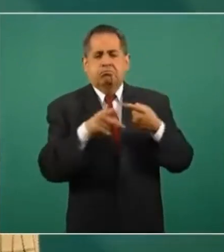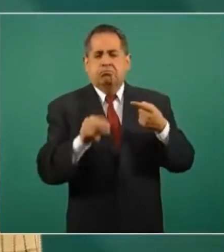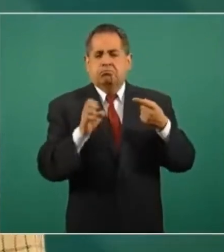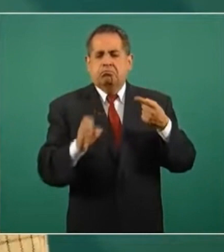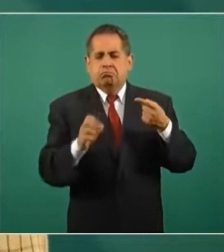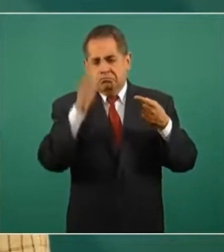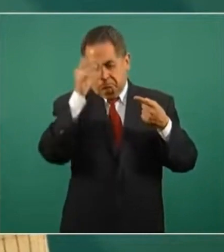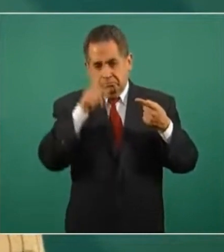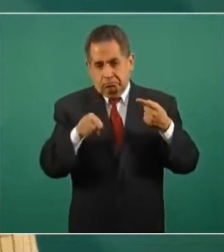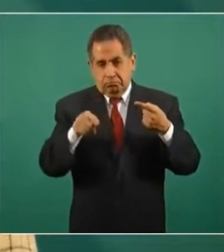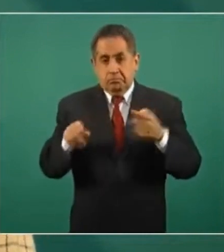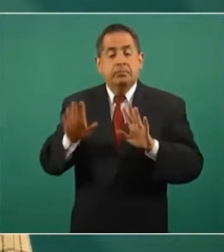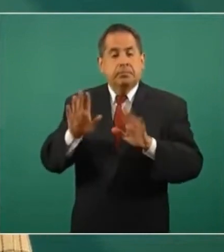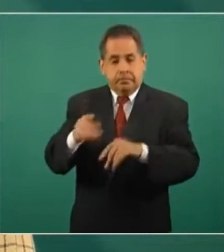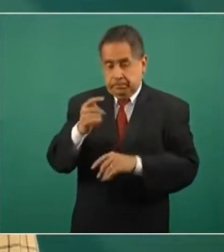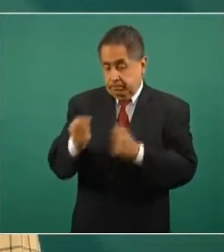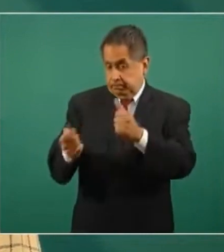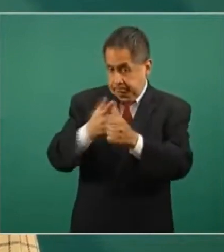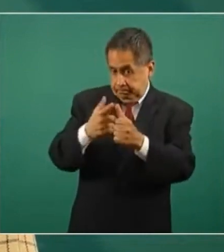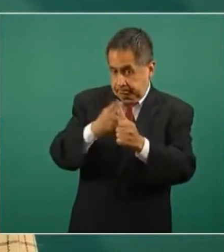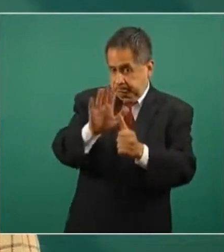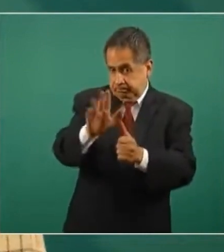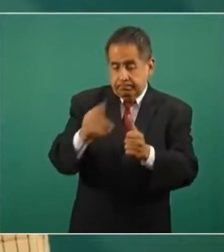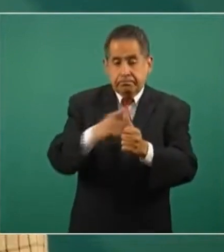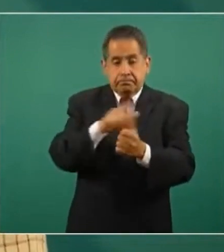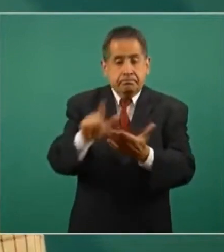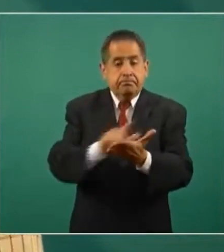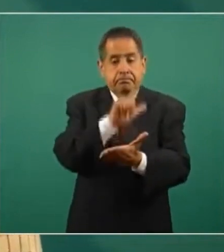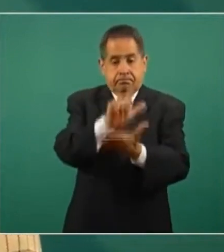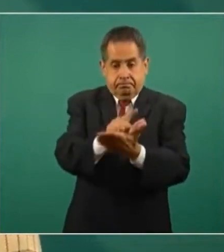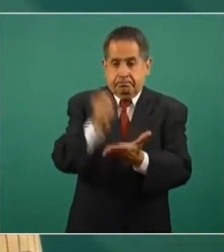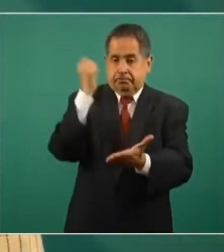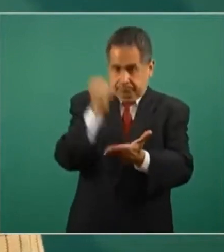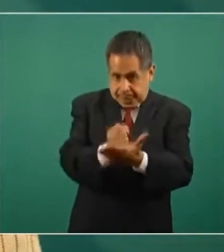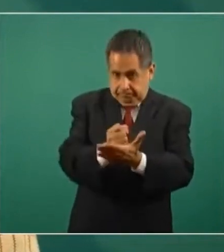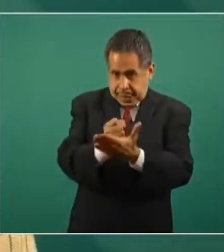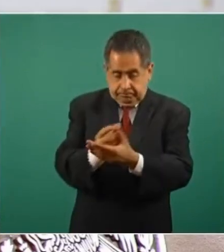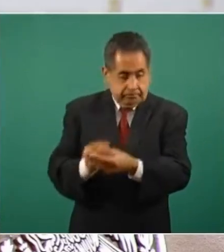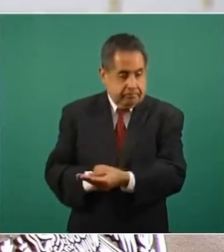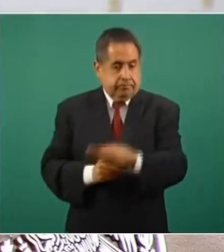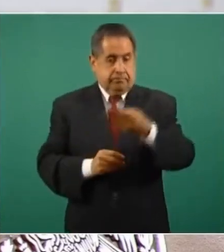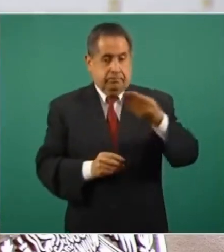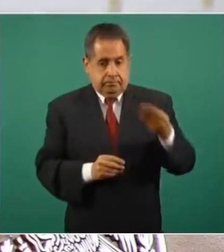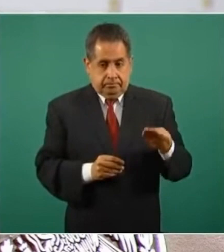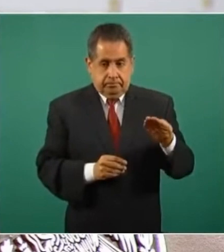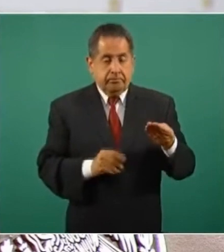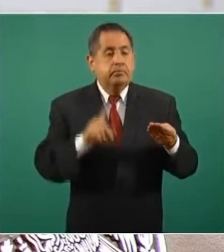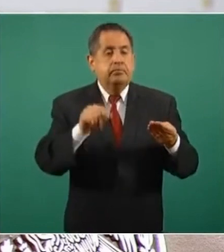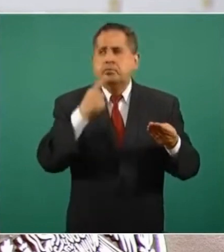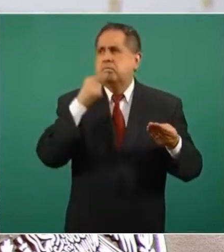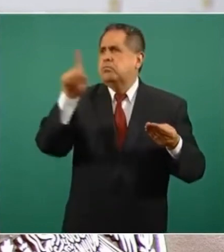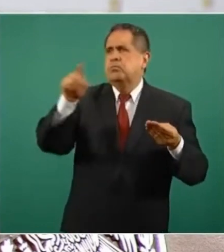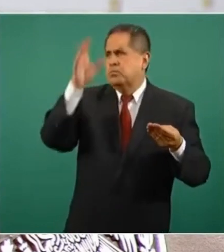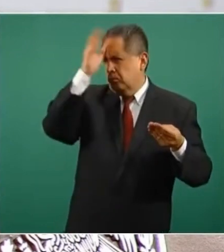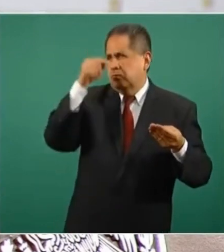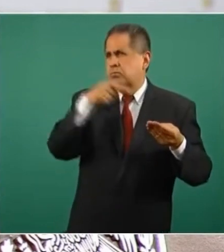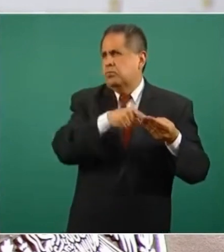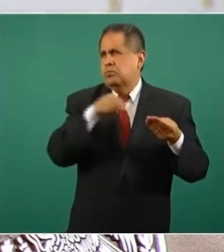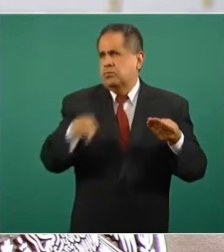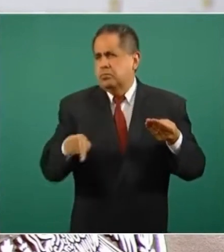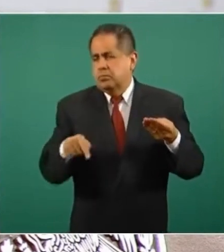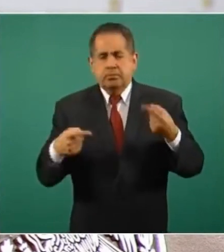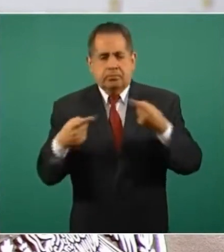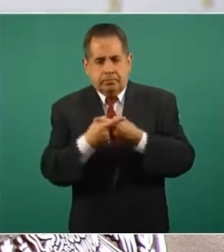una vez que se expida la ley y que ésta llegara a impugnarse, imagínate cuántos supuestos.